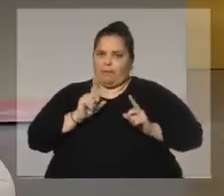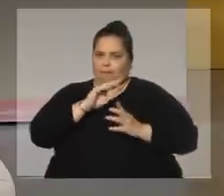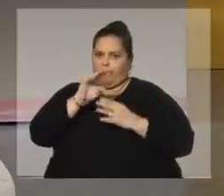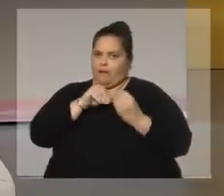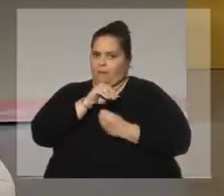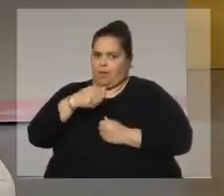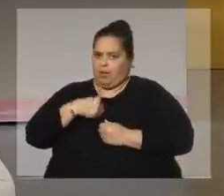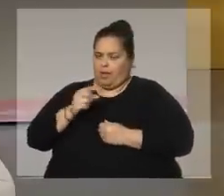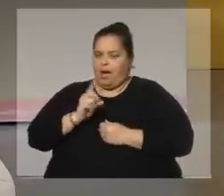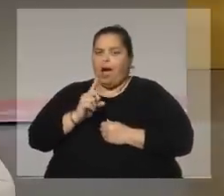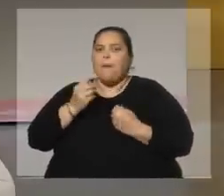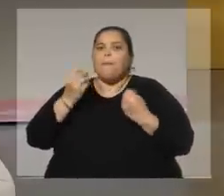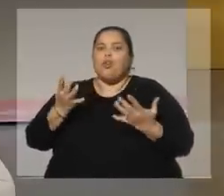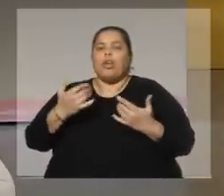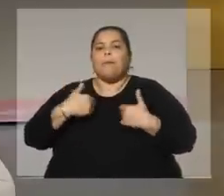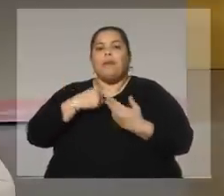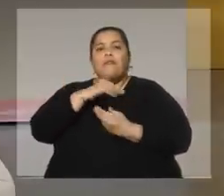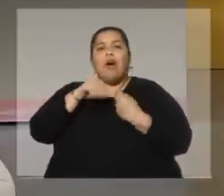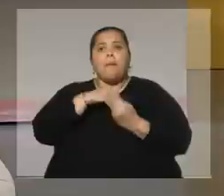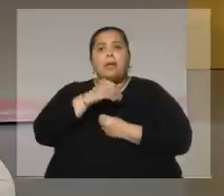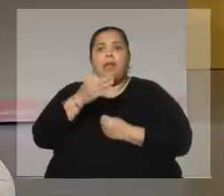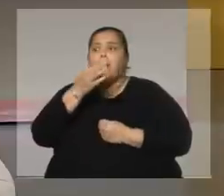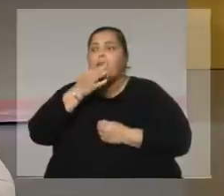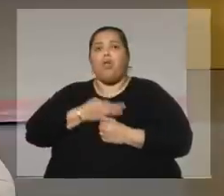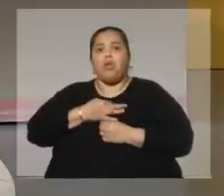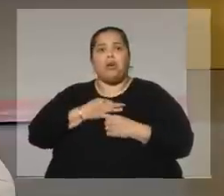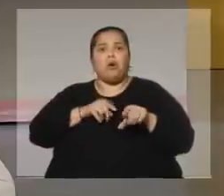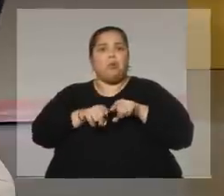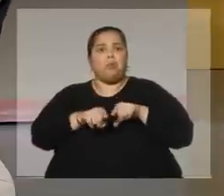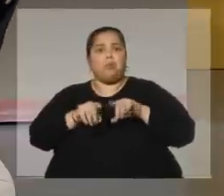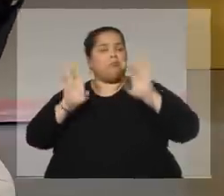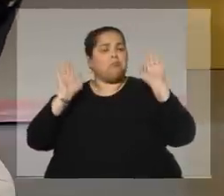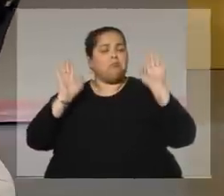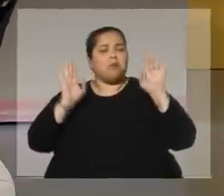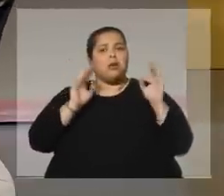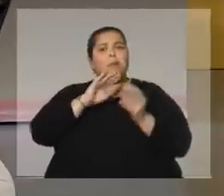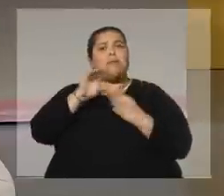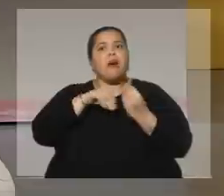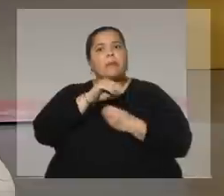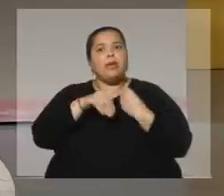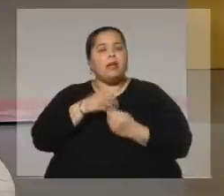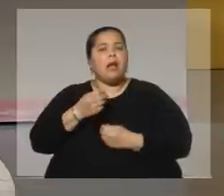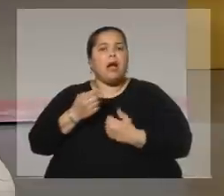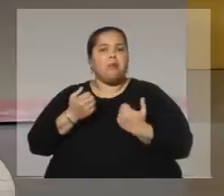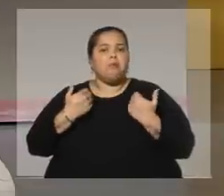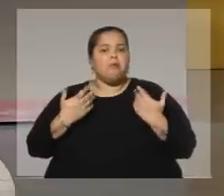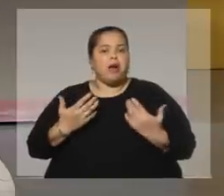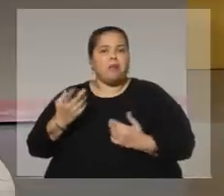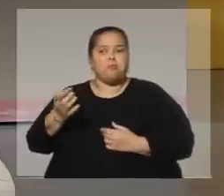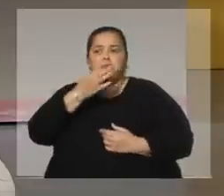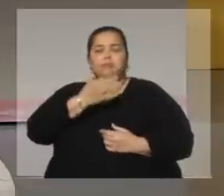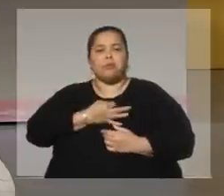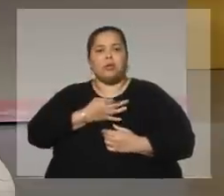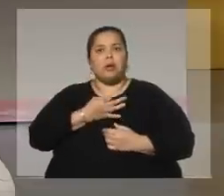de esa forma, porque mi familia tuvo la valentía de decírmelo en la cara. Porque en un momento dado de mi vida, mi